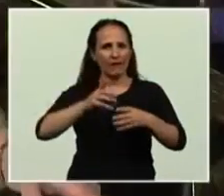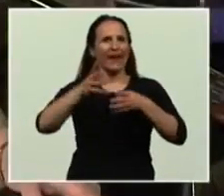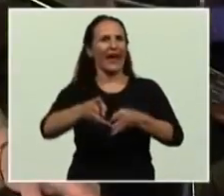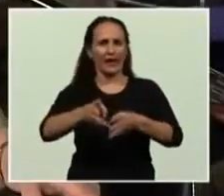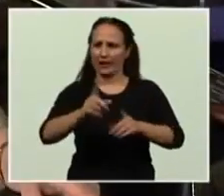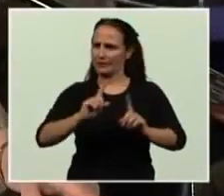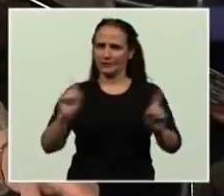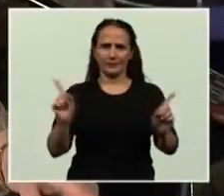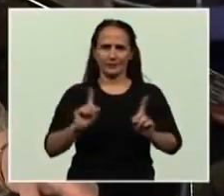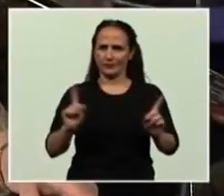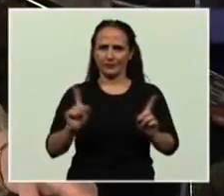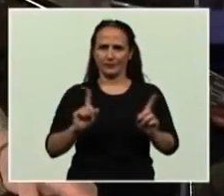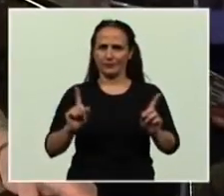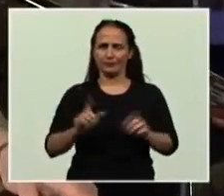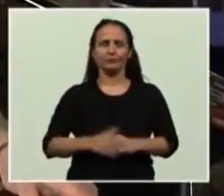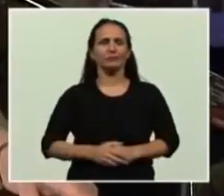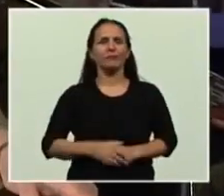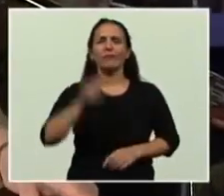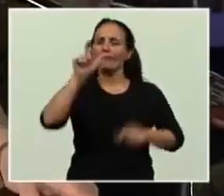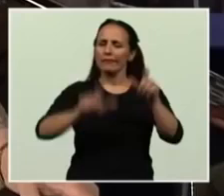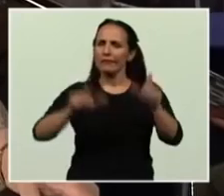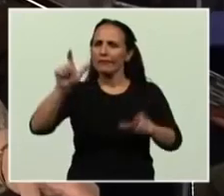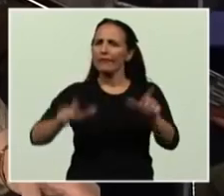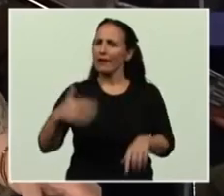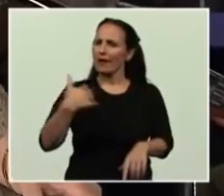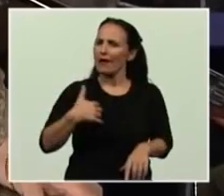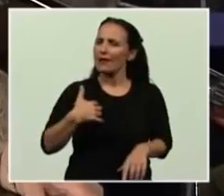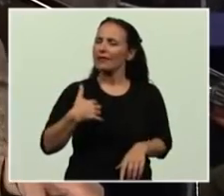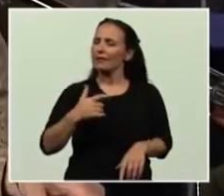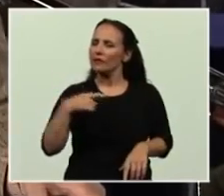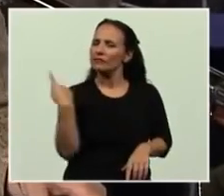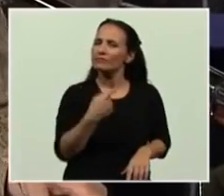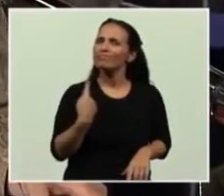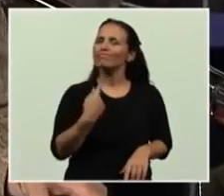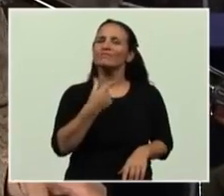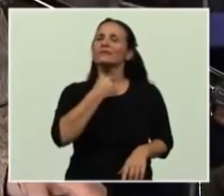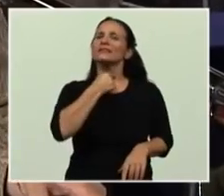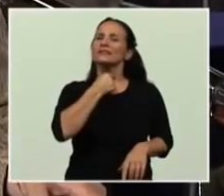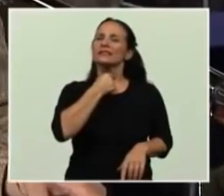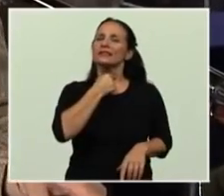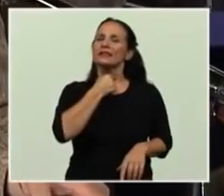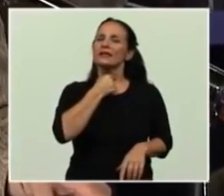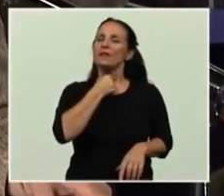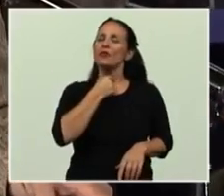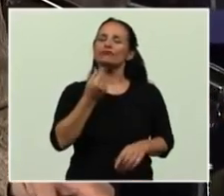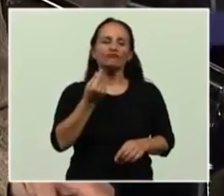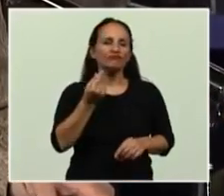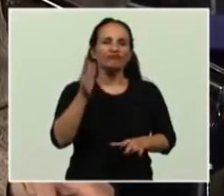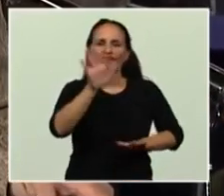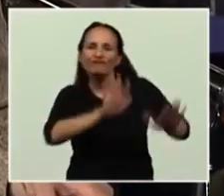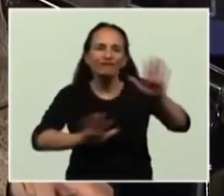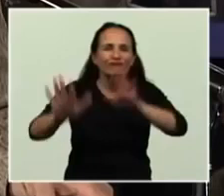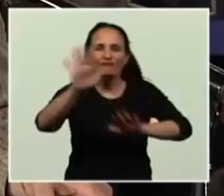Los argentinos quisimos, al construir